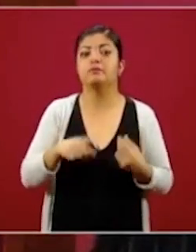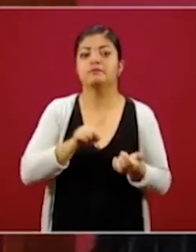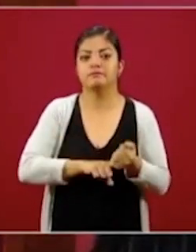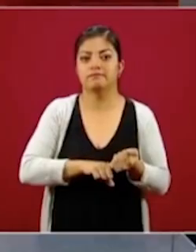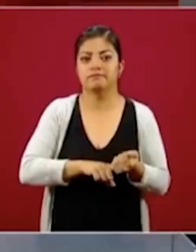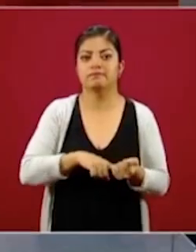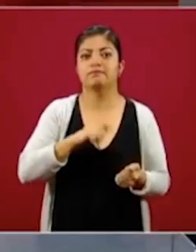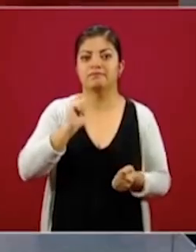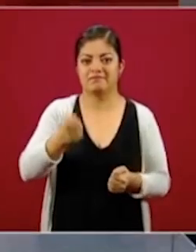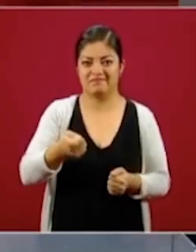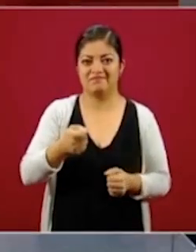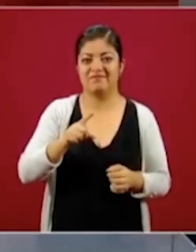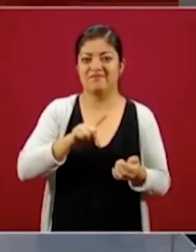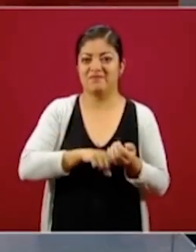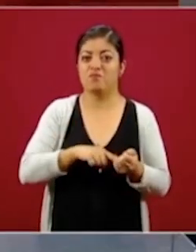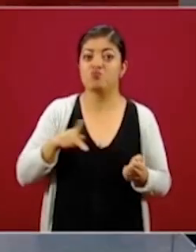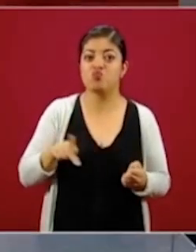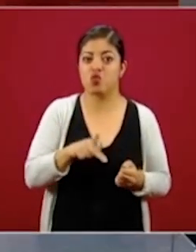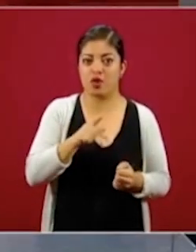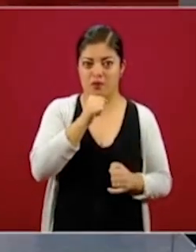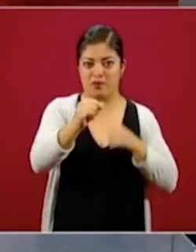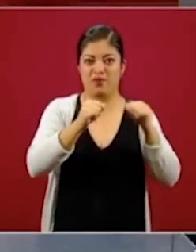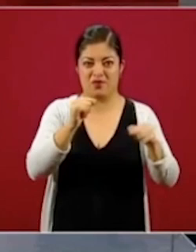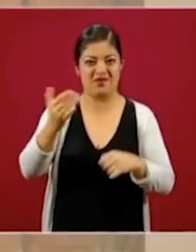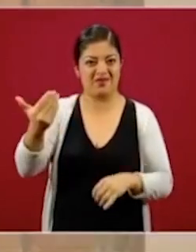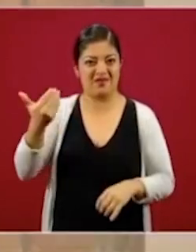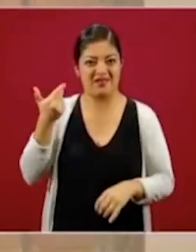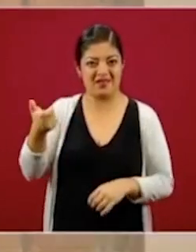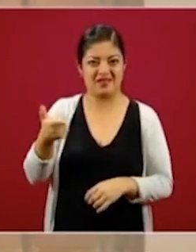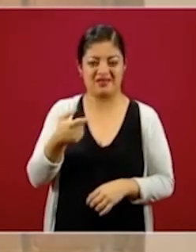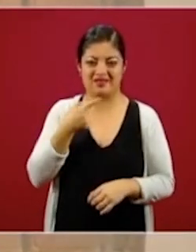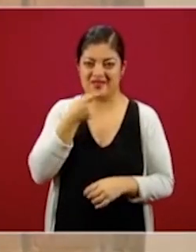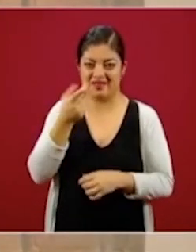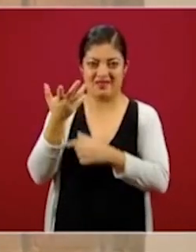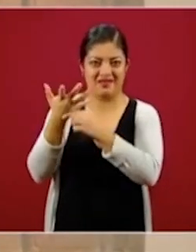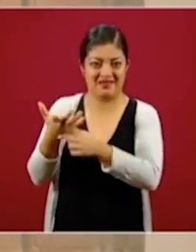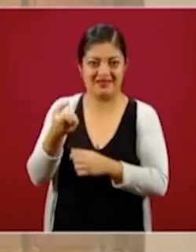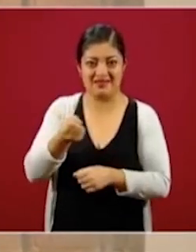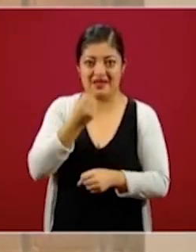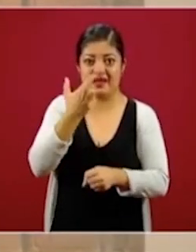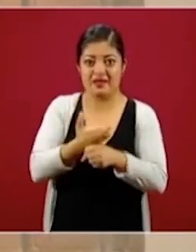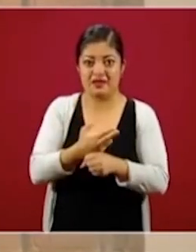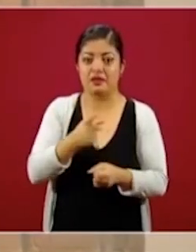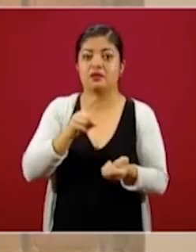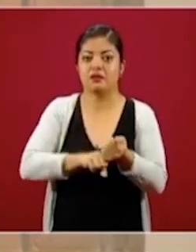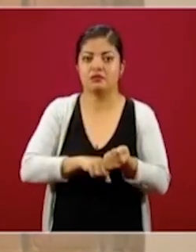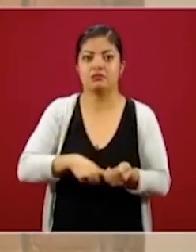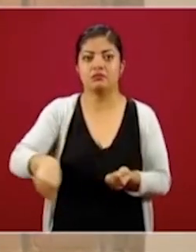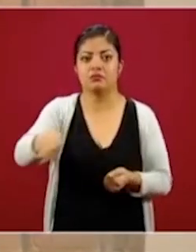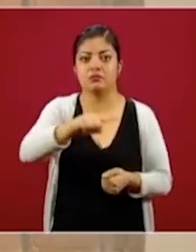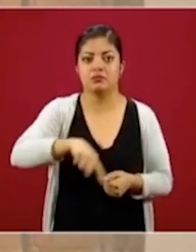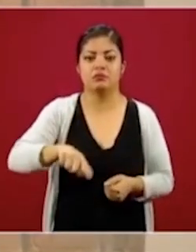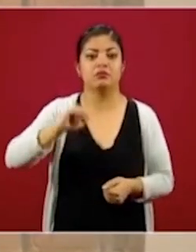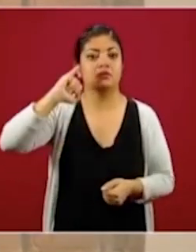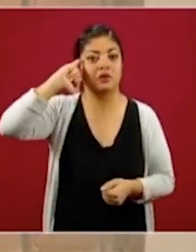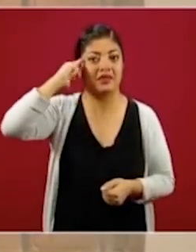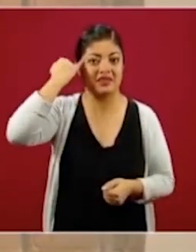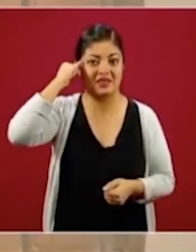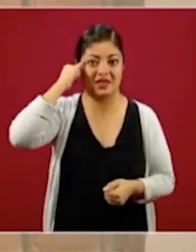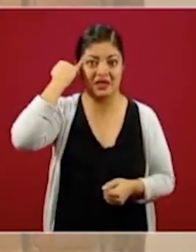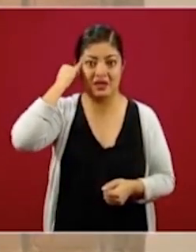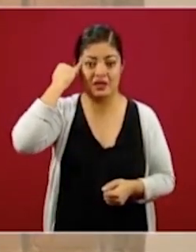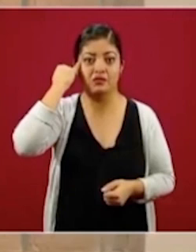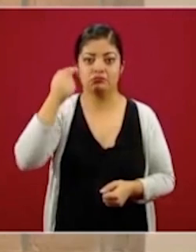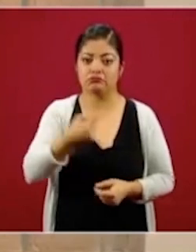zonas indígenas. Como ya lo dijo nuestra secretaria, los niños de zona indígena son quienes viven